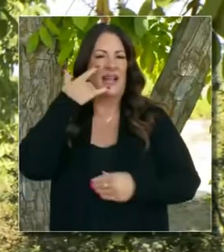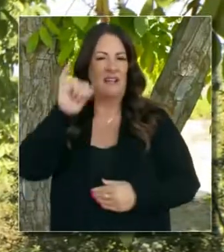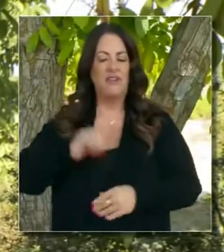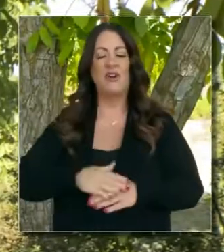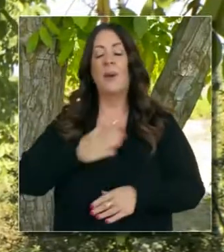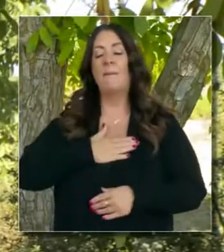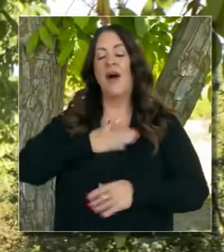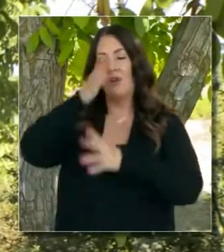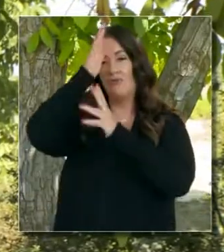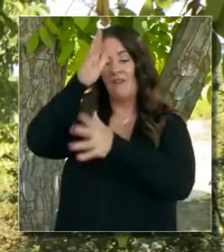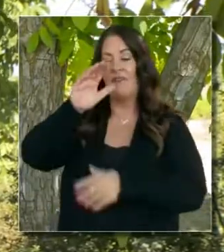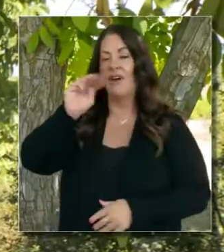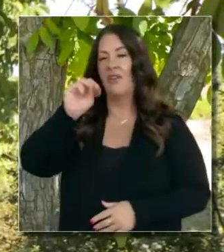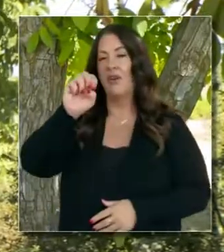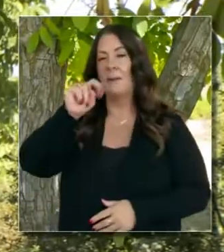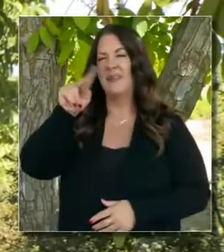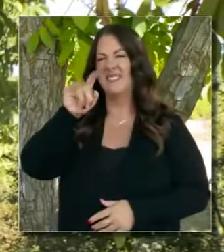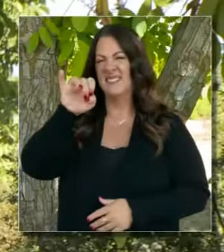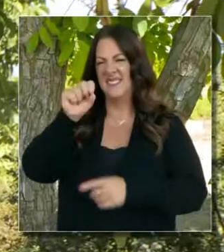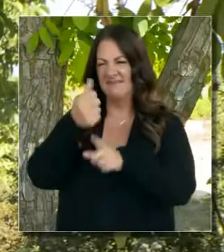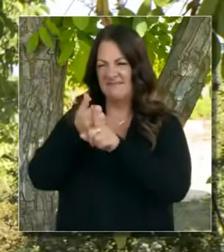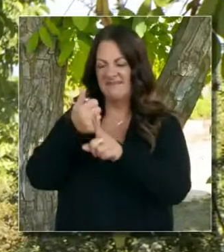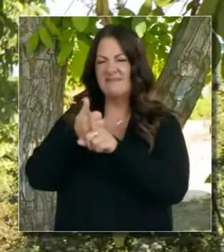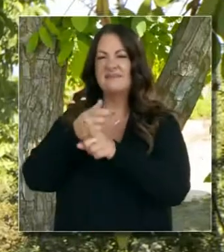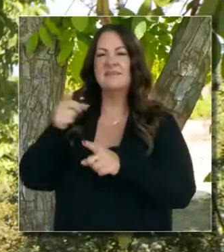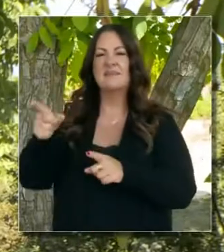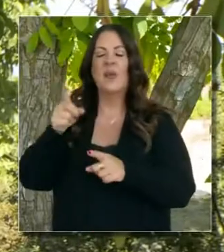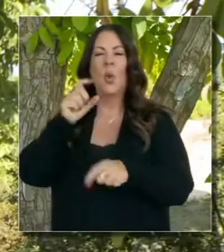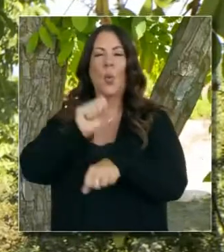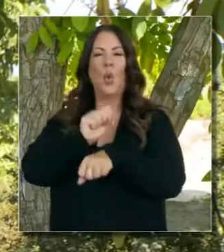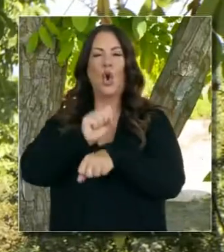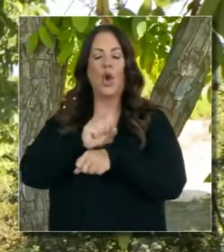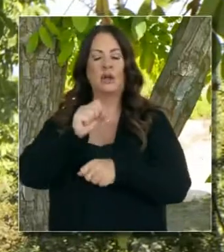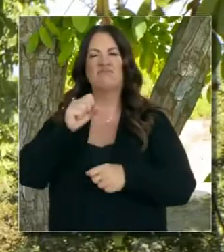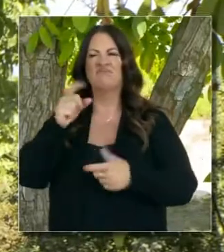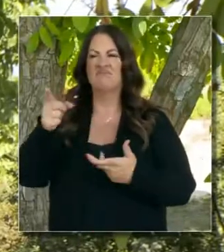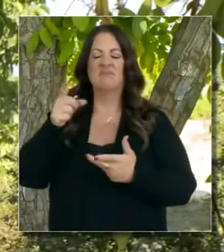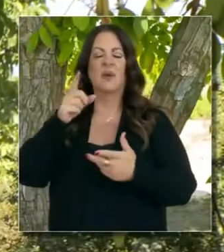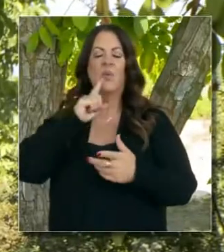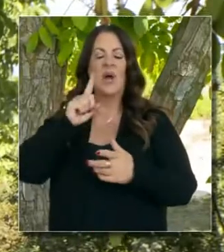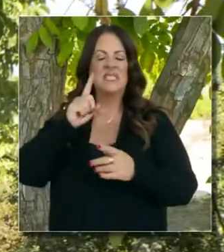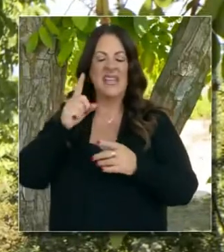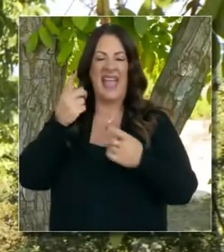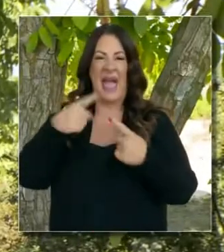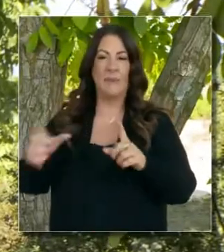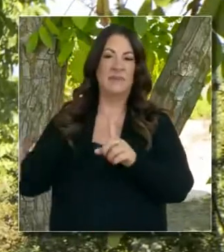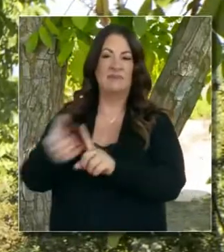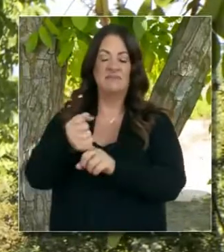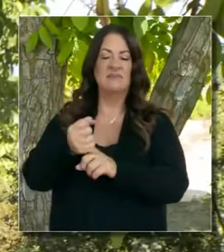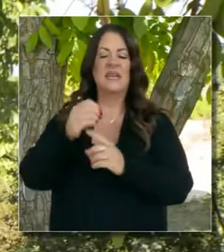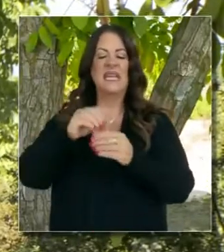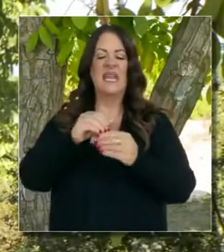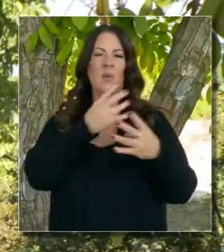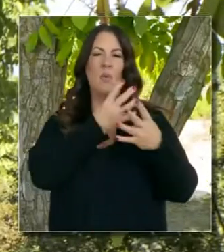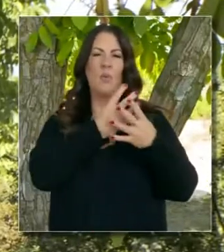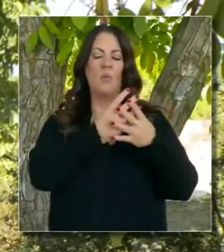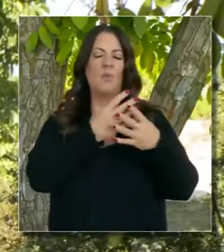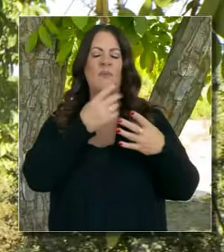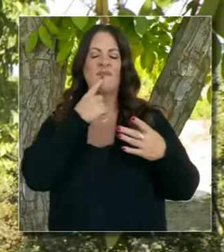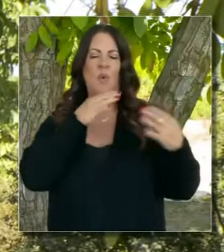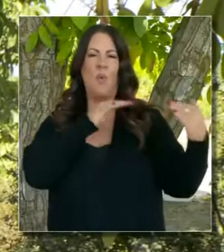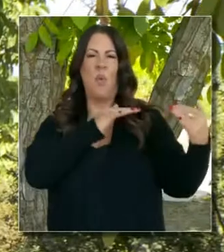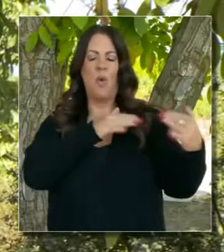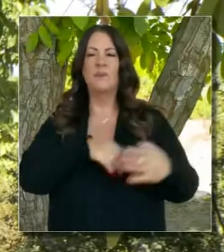de California. Después de pasar años y años en Gregor, como prisionero de guerra, mi abuelo regresó